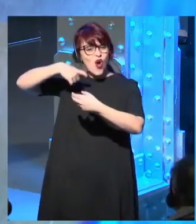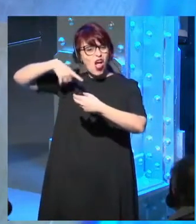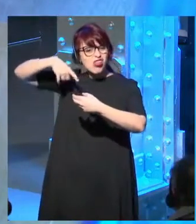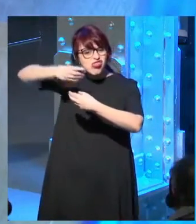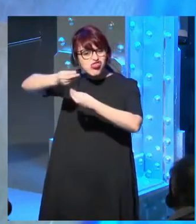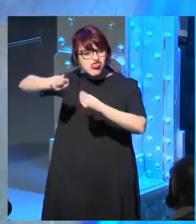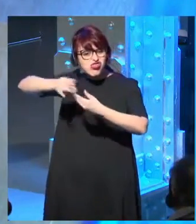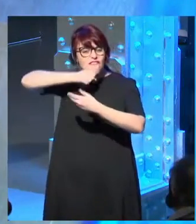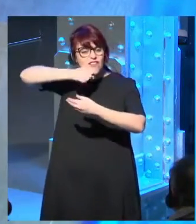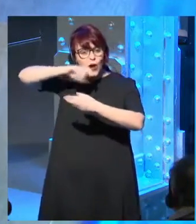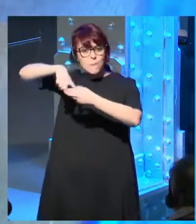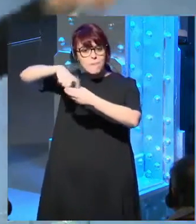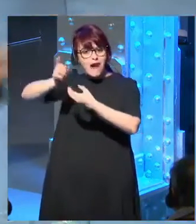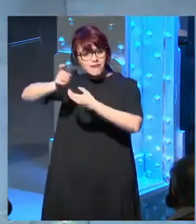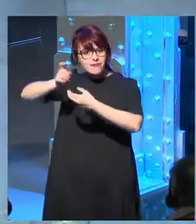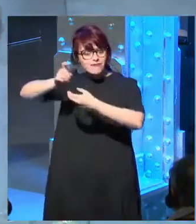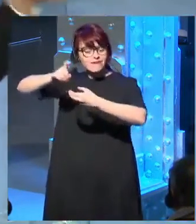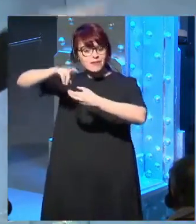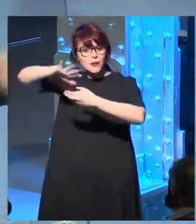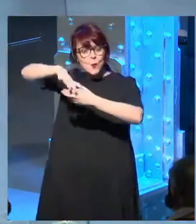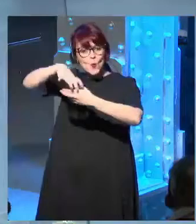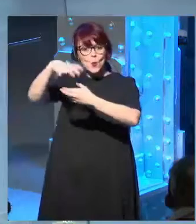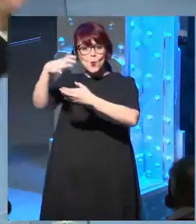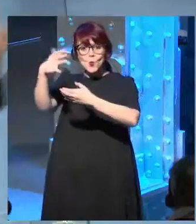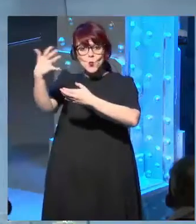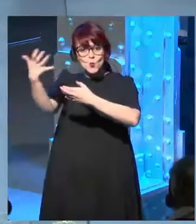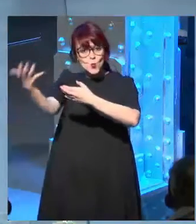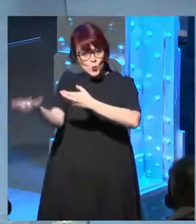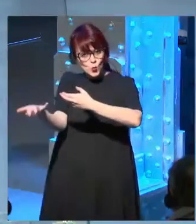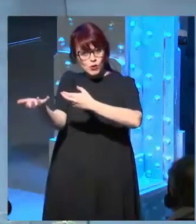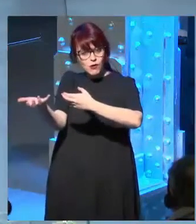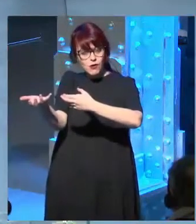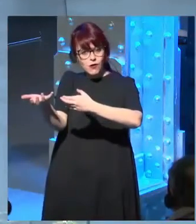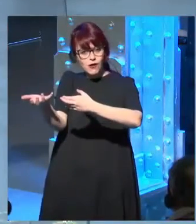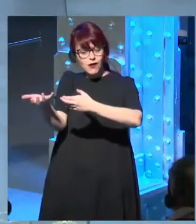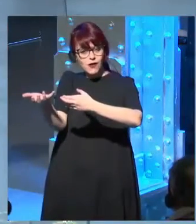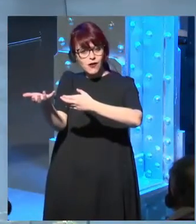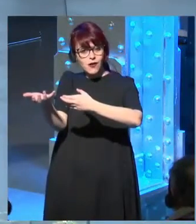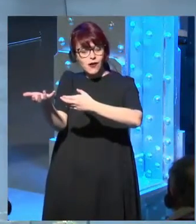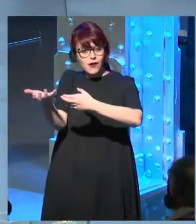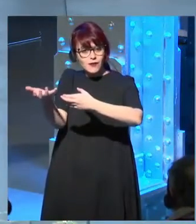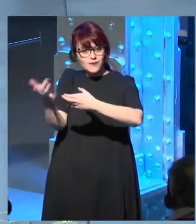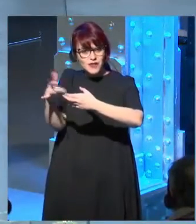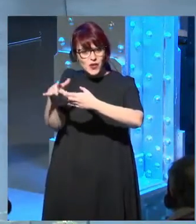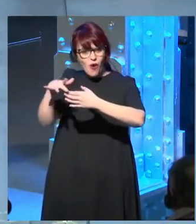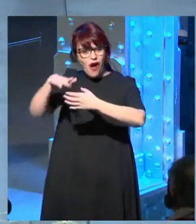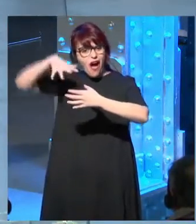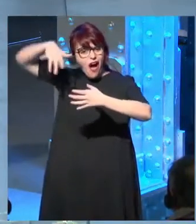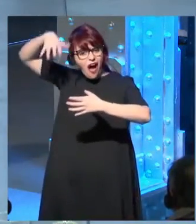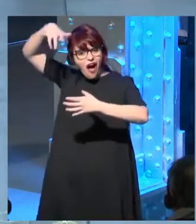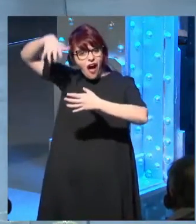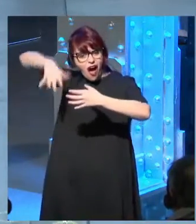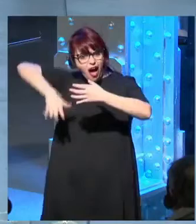abren la tapa y vemos que hay tarántulas y